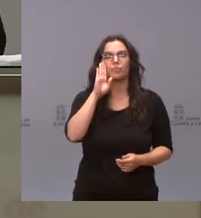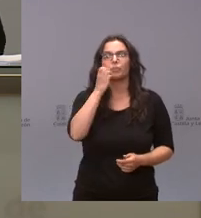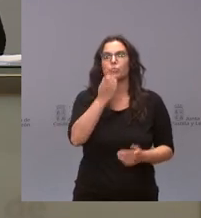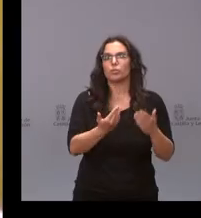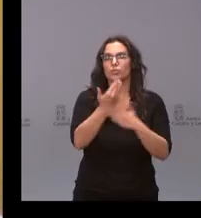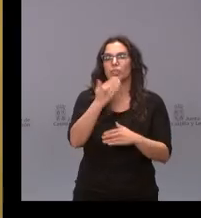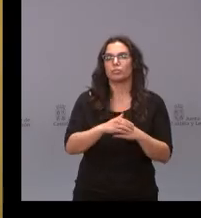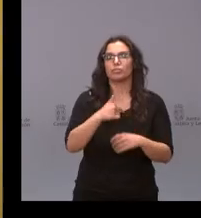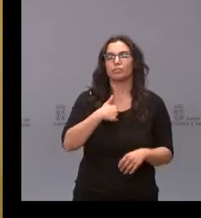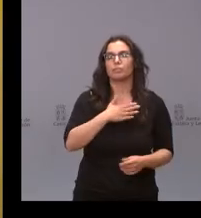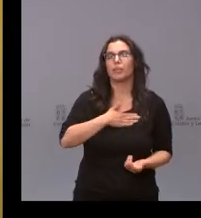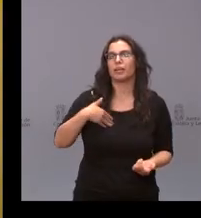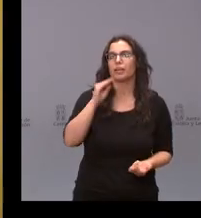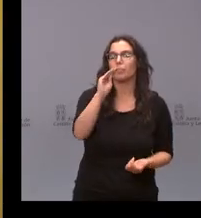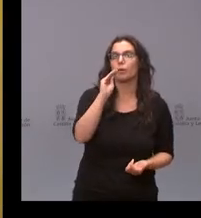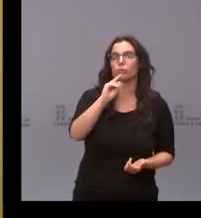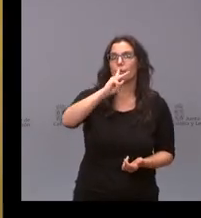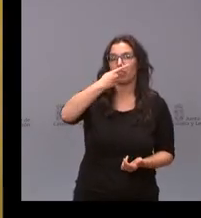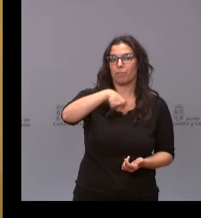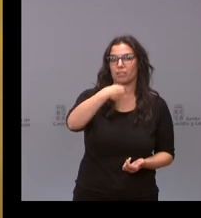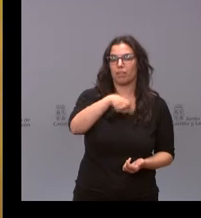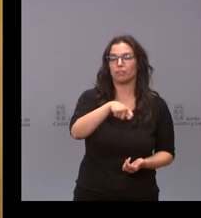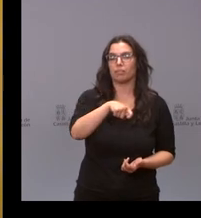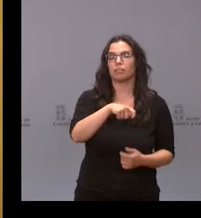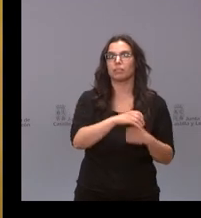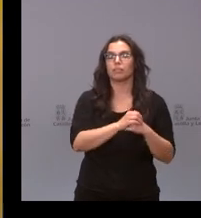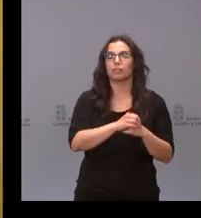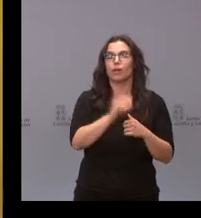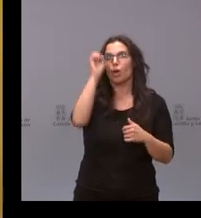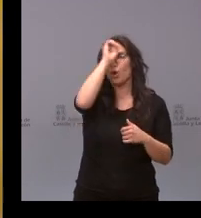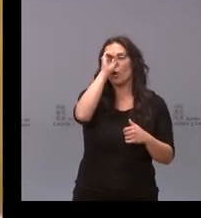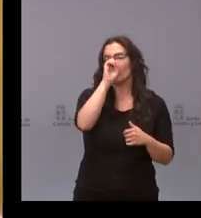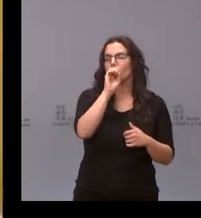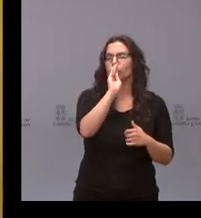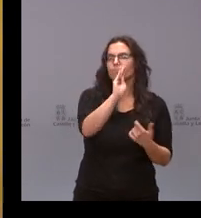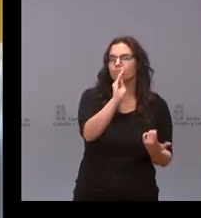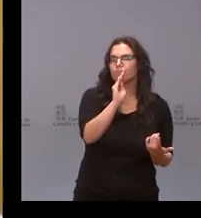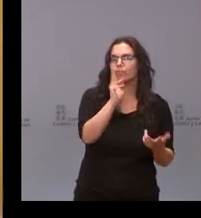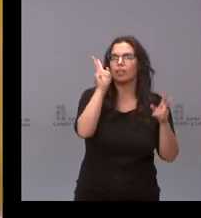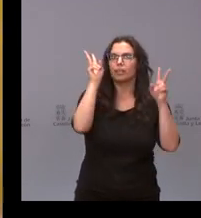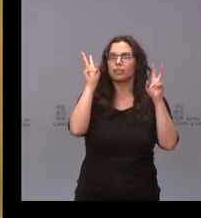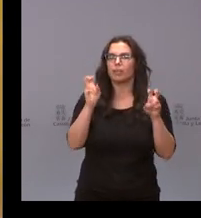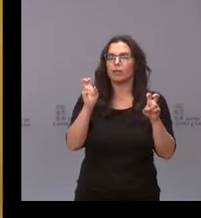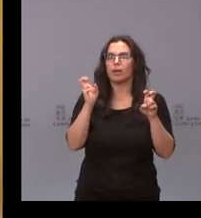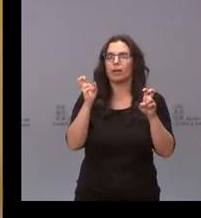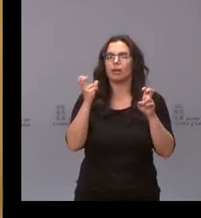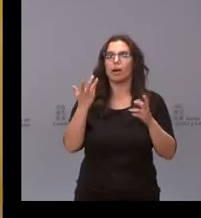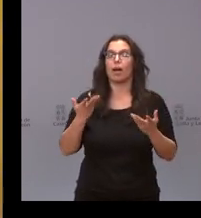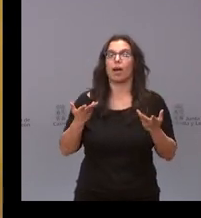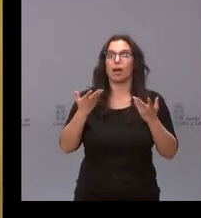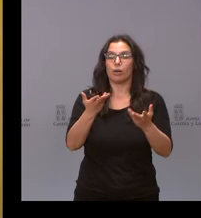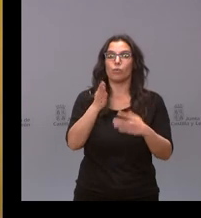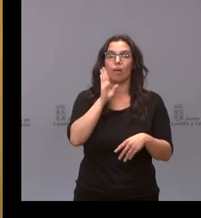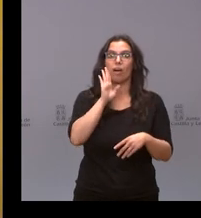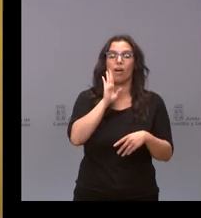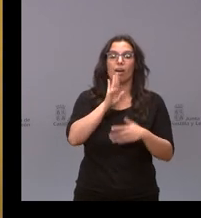quería preguntarle al vicepresidente su opinión respecto a las ayudas que se han mencionado para